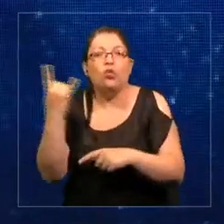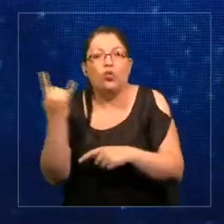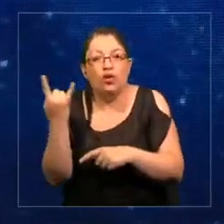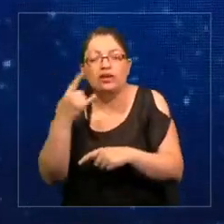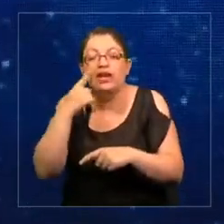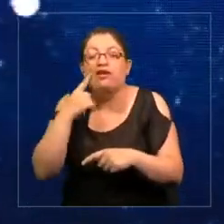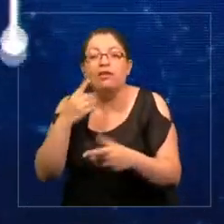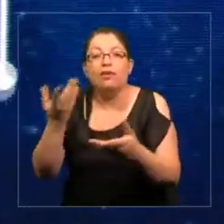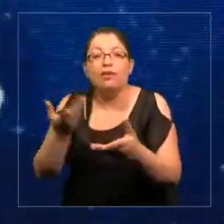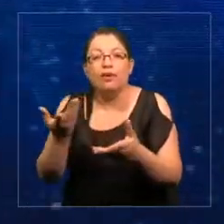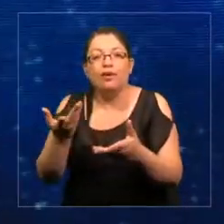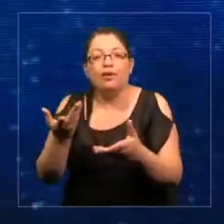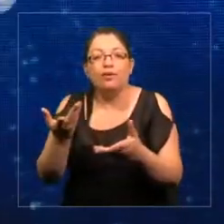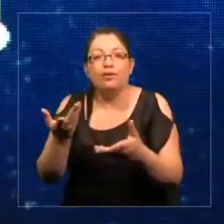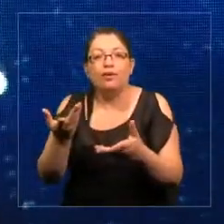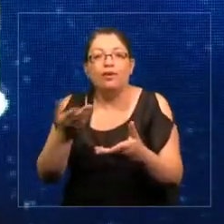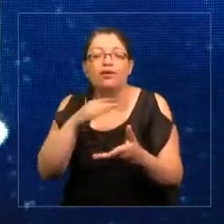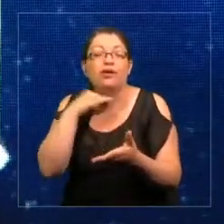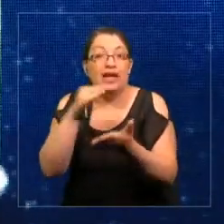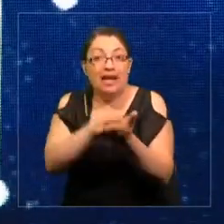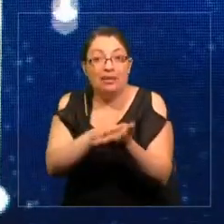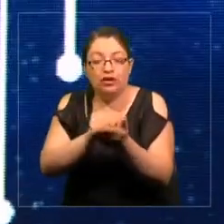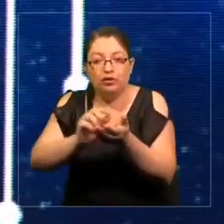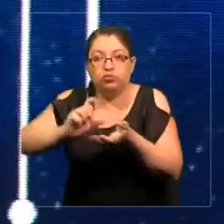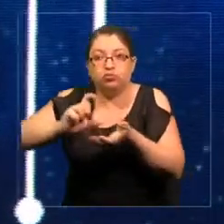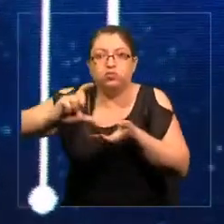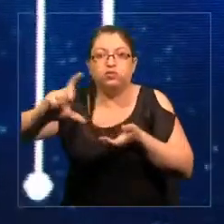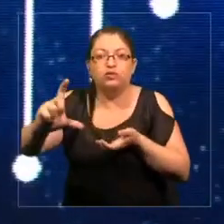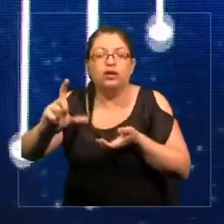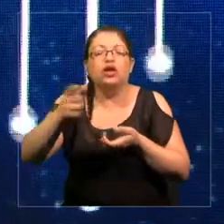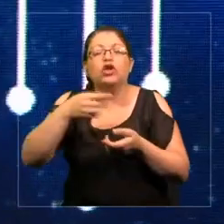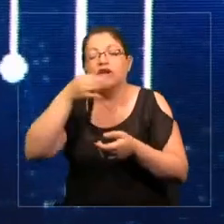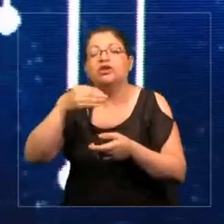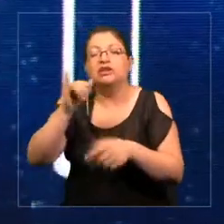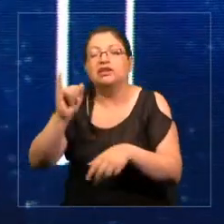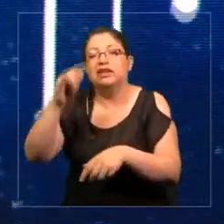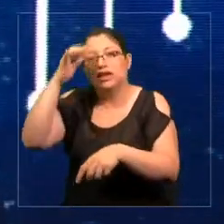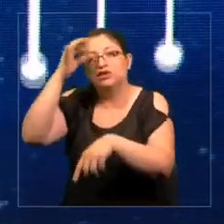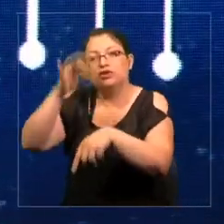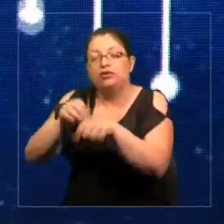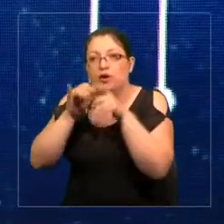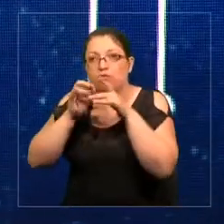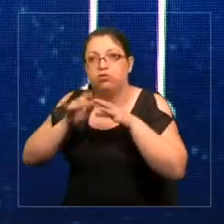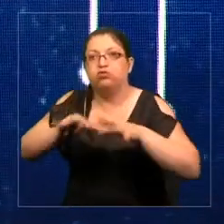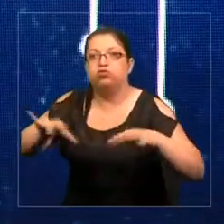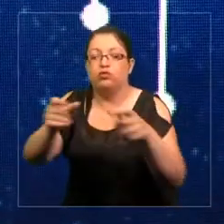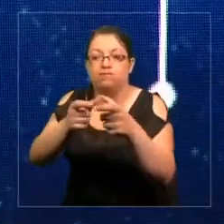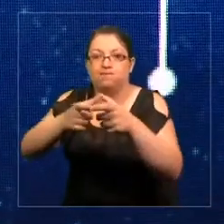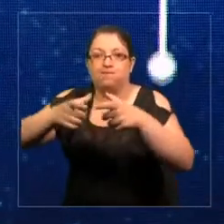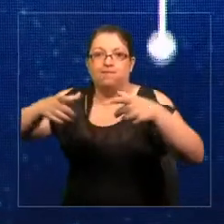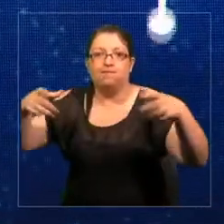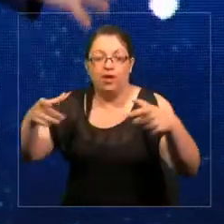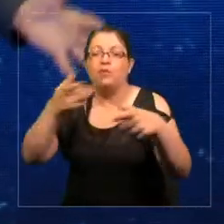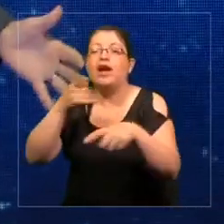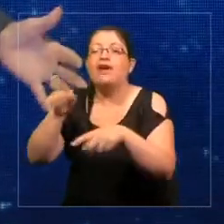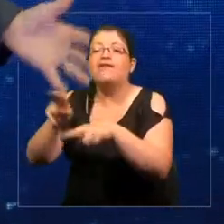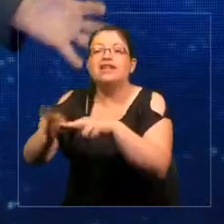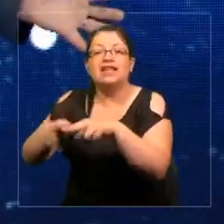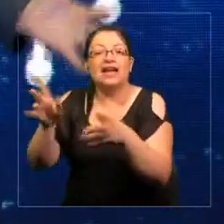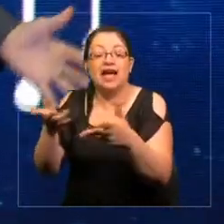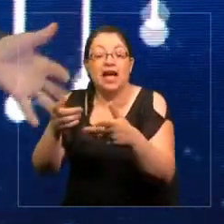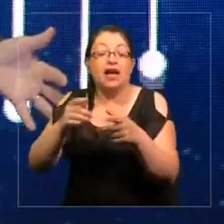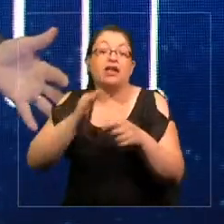aumentando. Y yo lo llamo una pandemia porque va a crear mucha enfermedad en los años